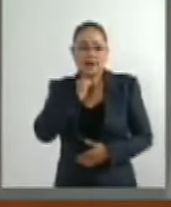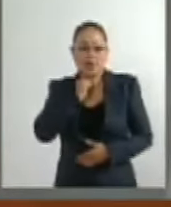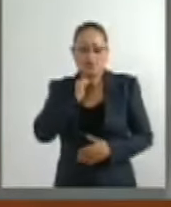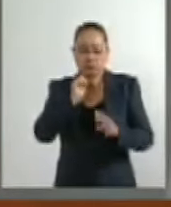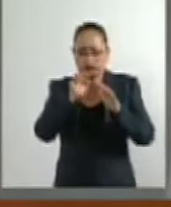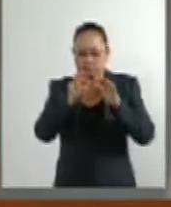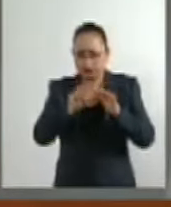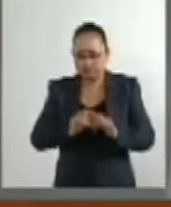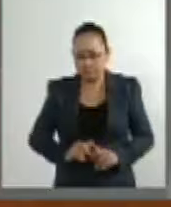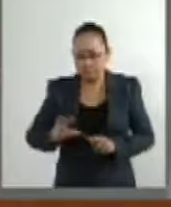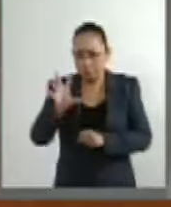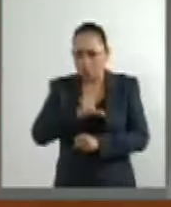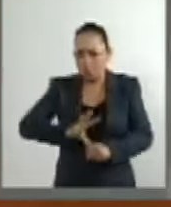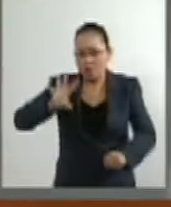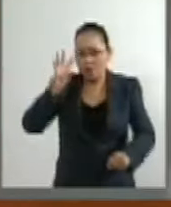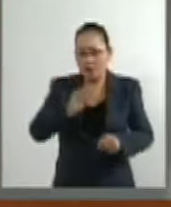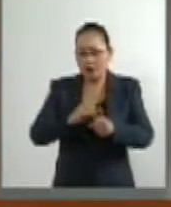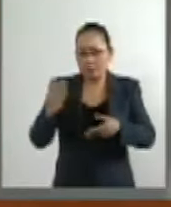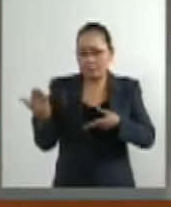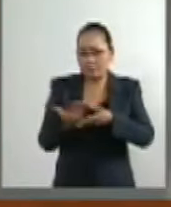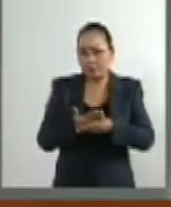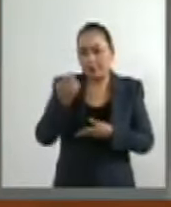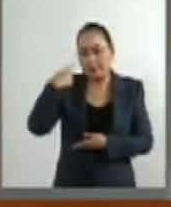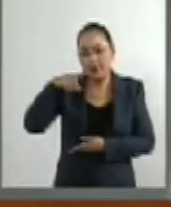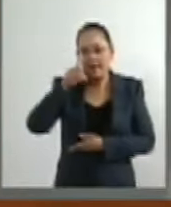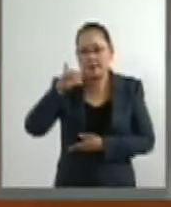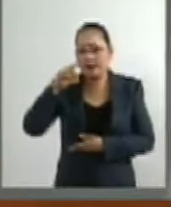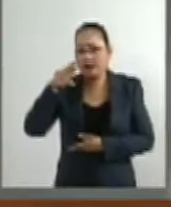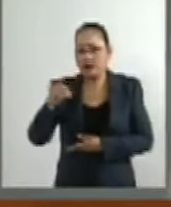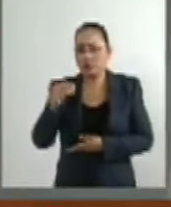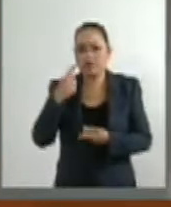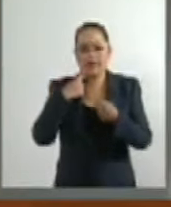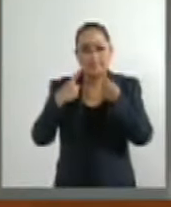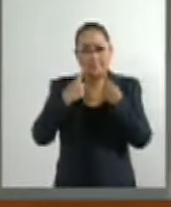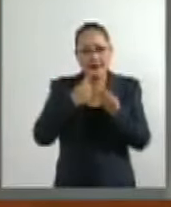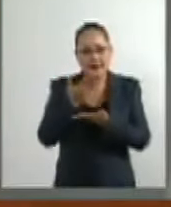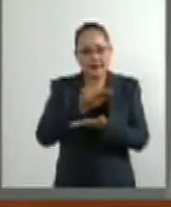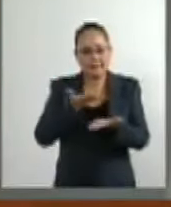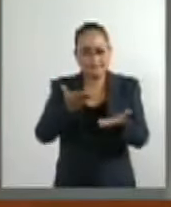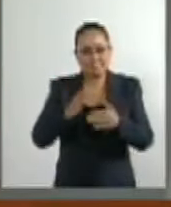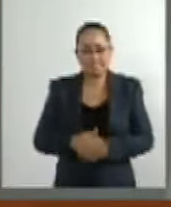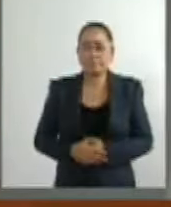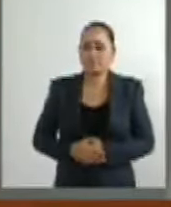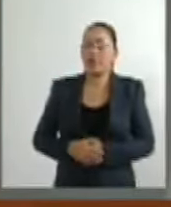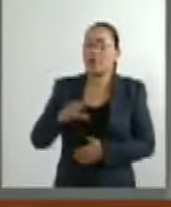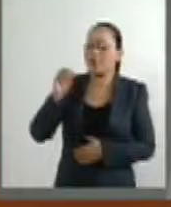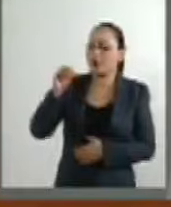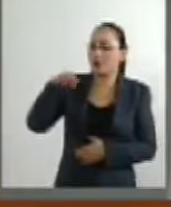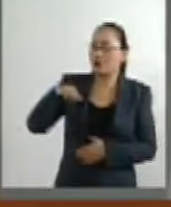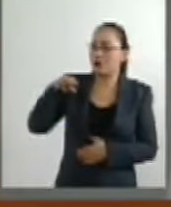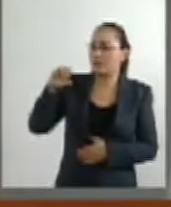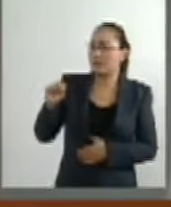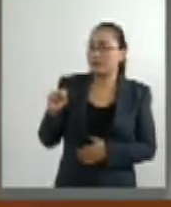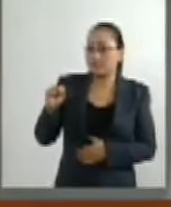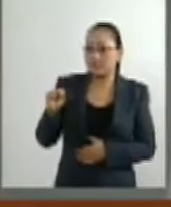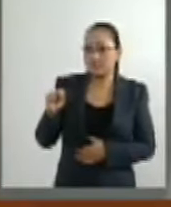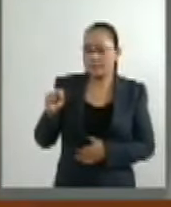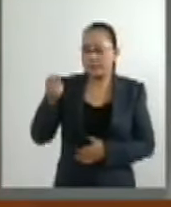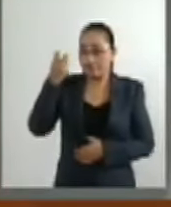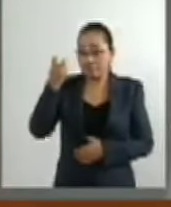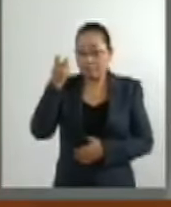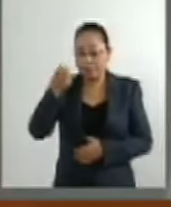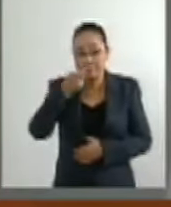inserte íntegro en el diario de los debates. La Organización Mundial de la Salud ha